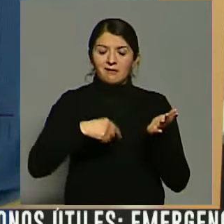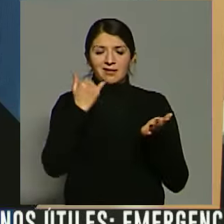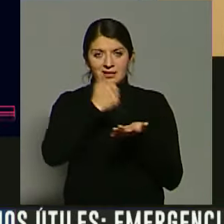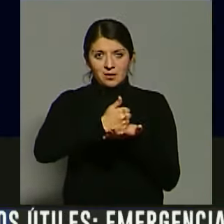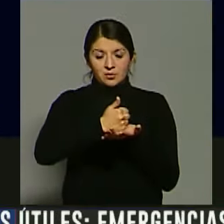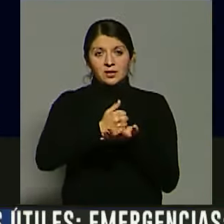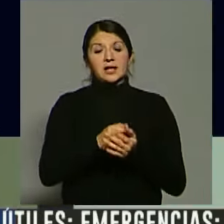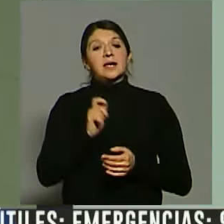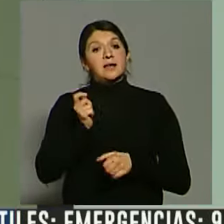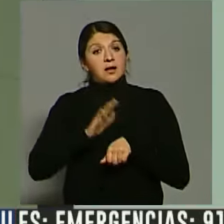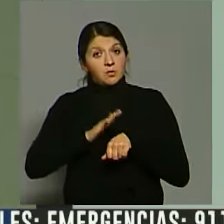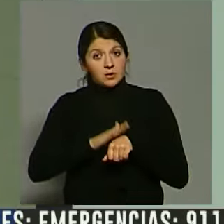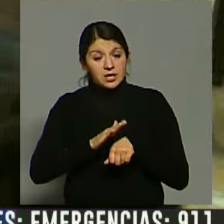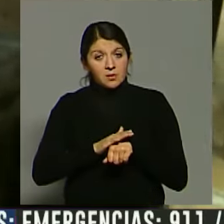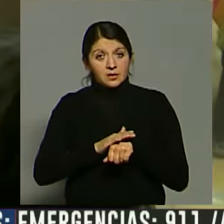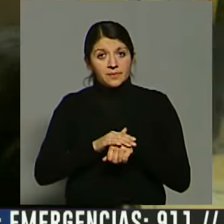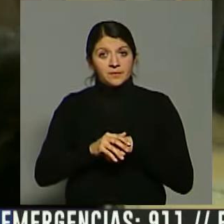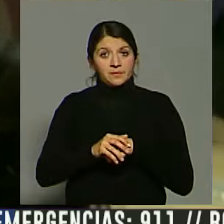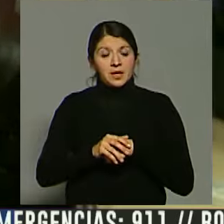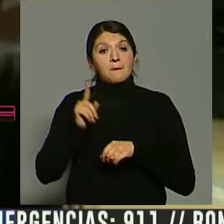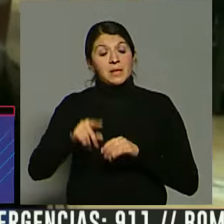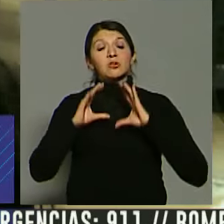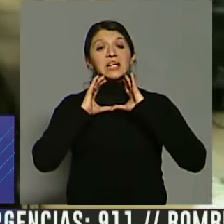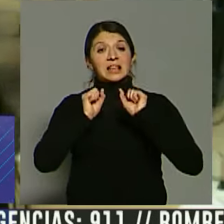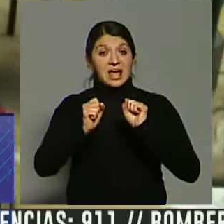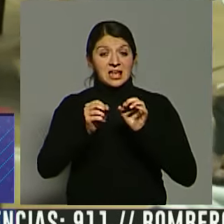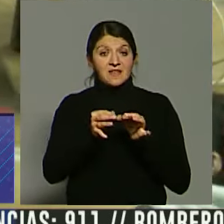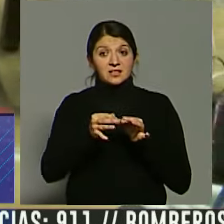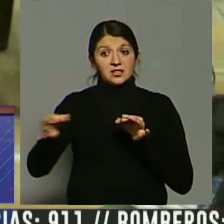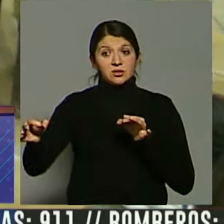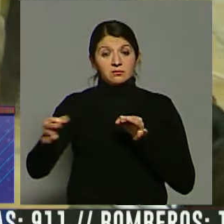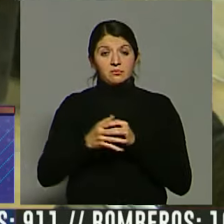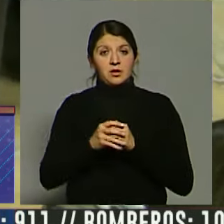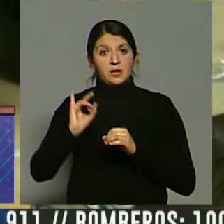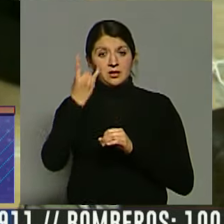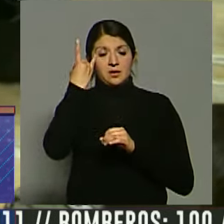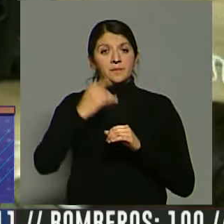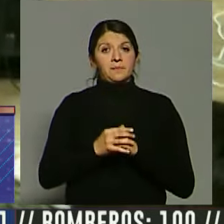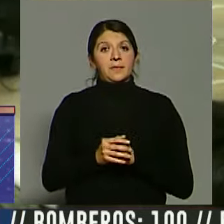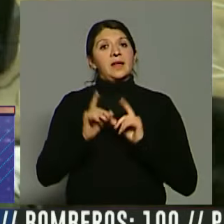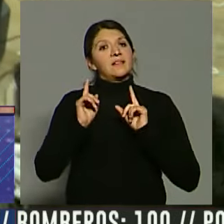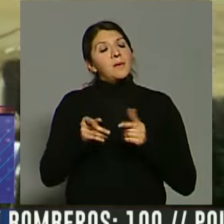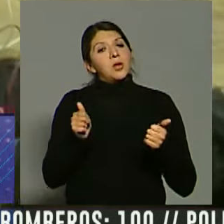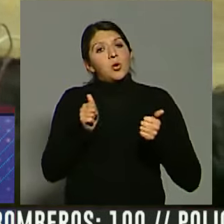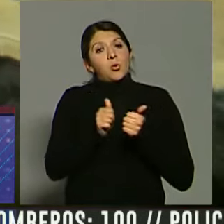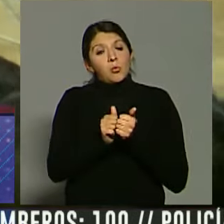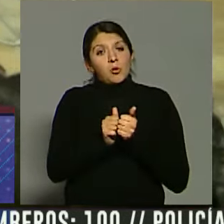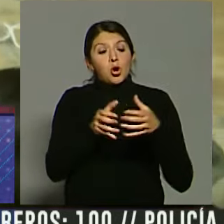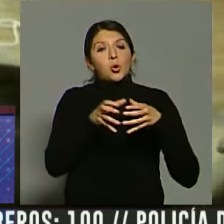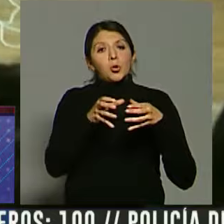perteneciente a la Secretaría de Extensión Universitaria y también en conjunto a Mendoza LGBT.